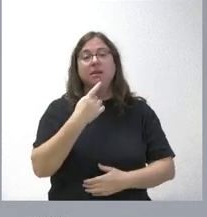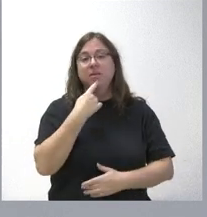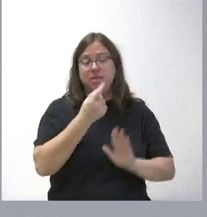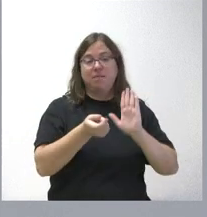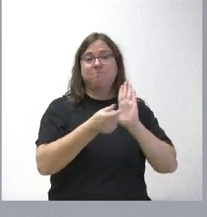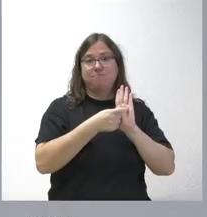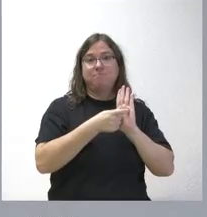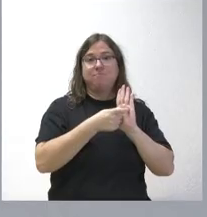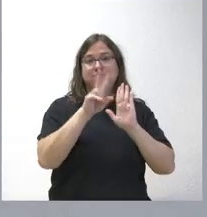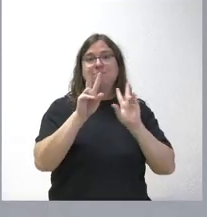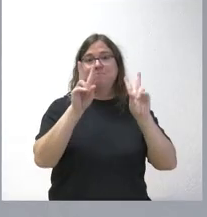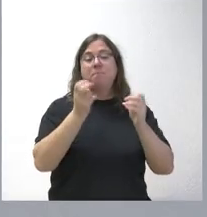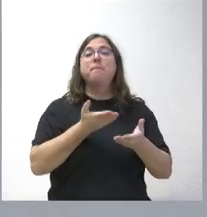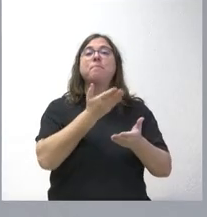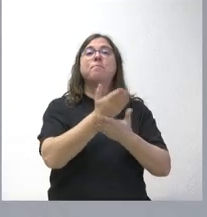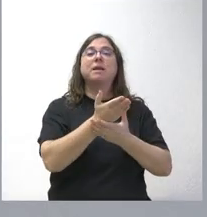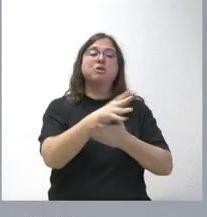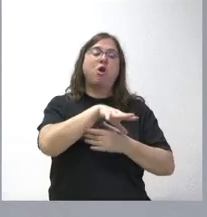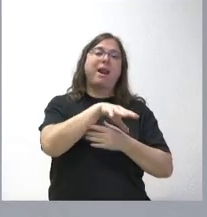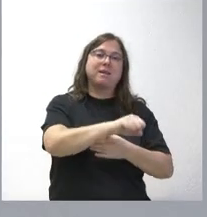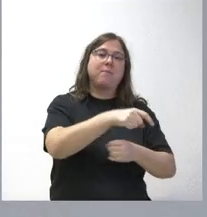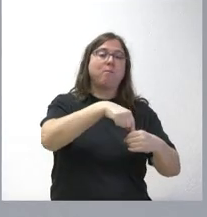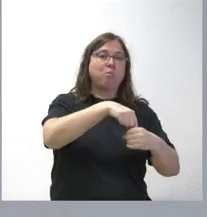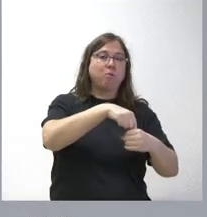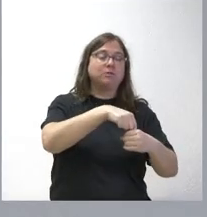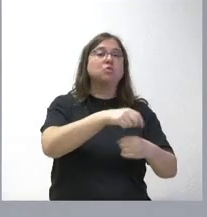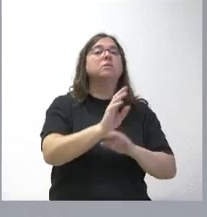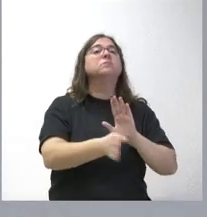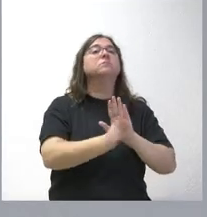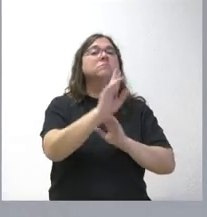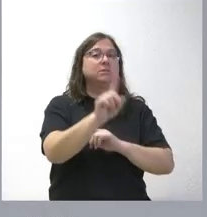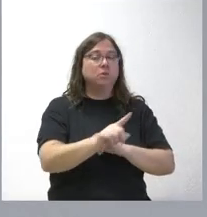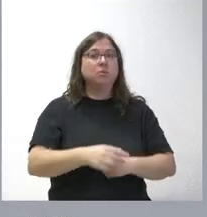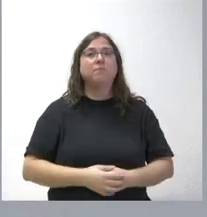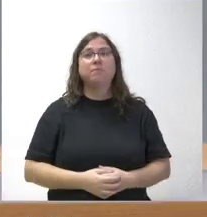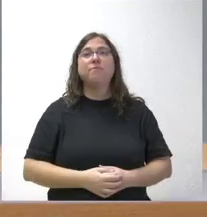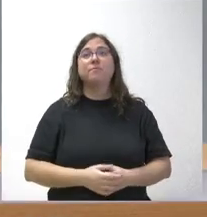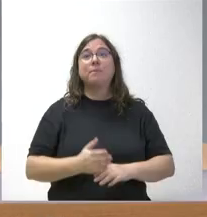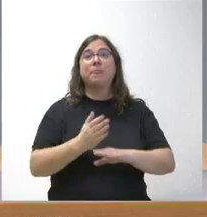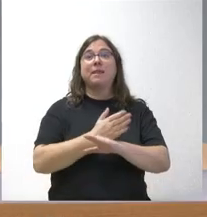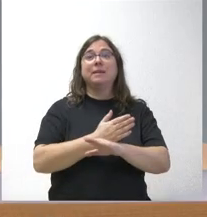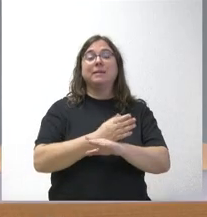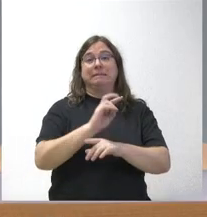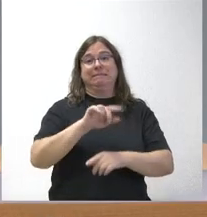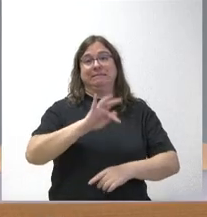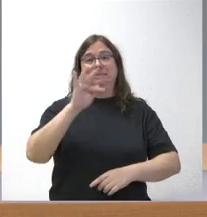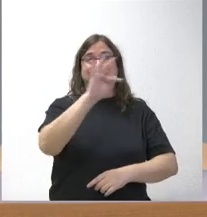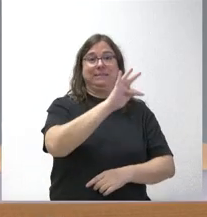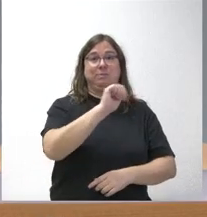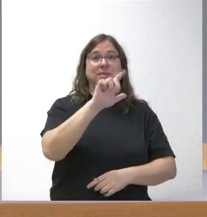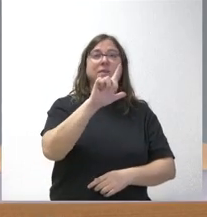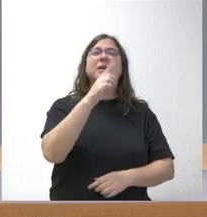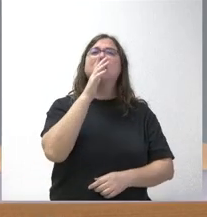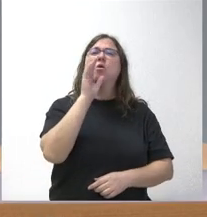permiso de la reserva del puesto se mantiene. No sabría nada. Y luego, antes de ceder la palabra a Isabel, creo que había